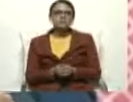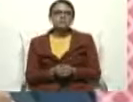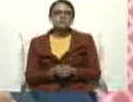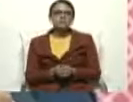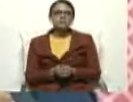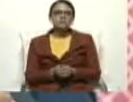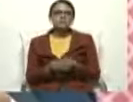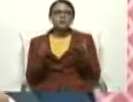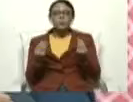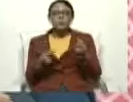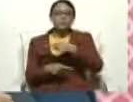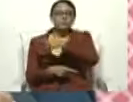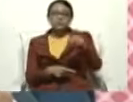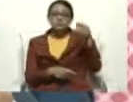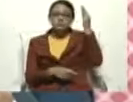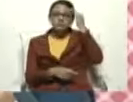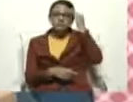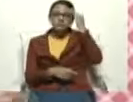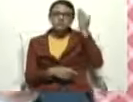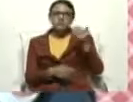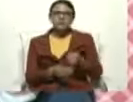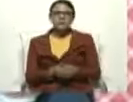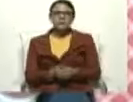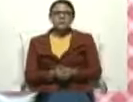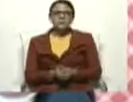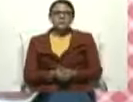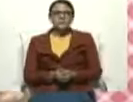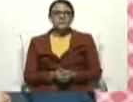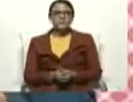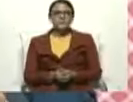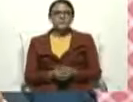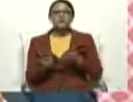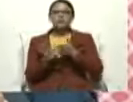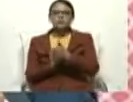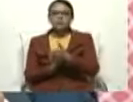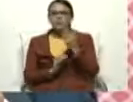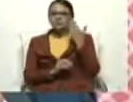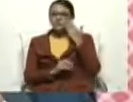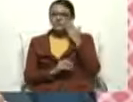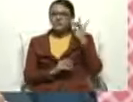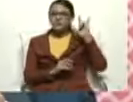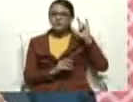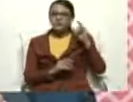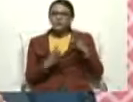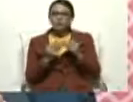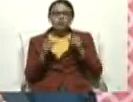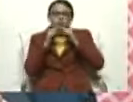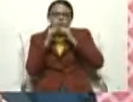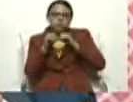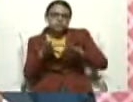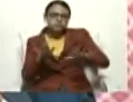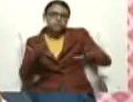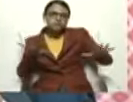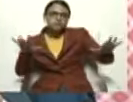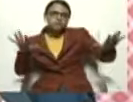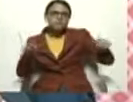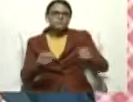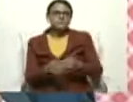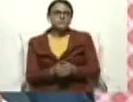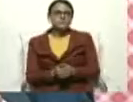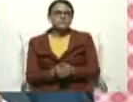han conocido a través de las redes y los medios de comunicación. ...